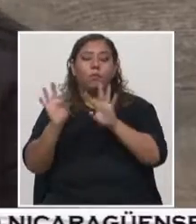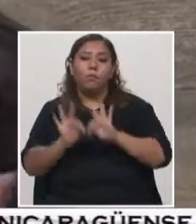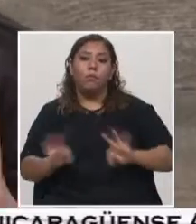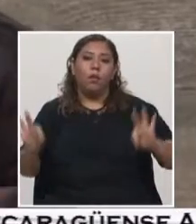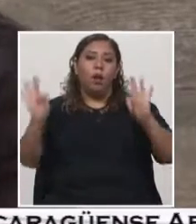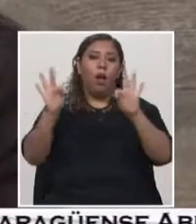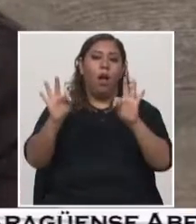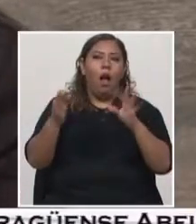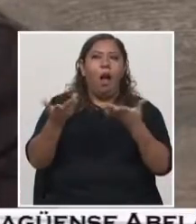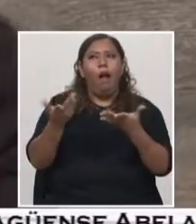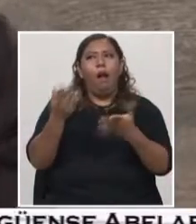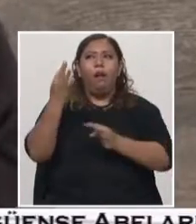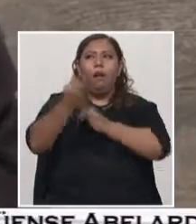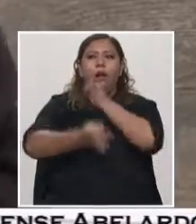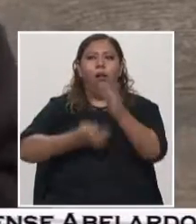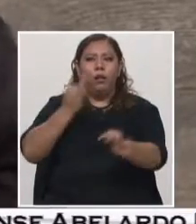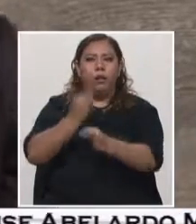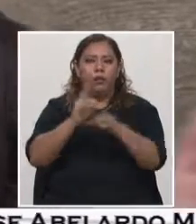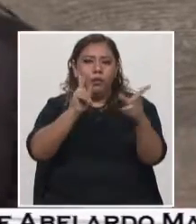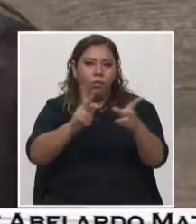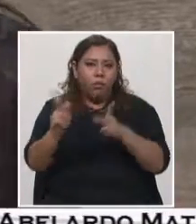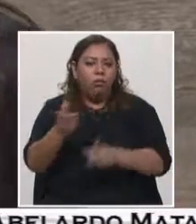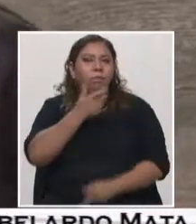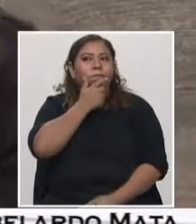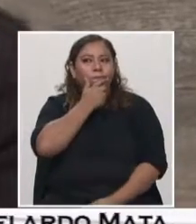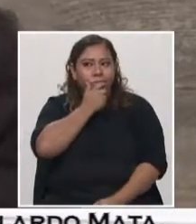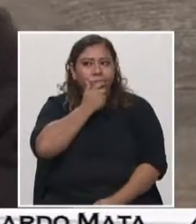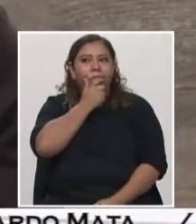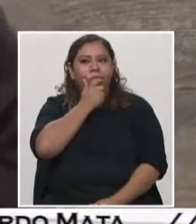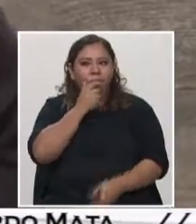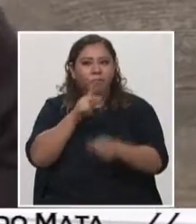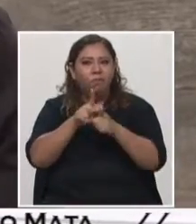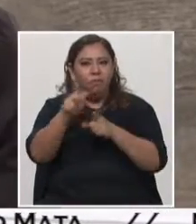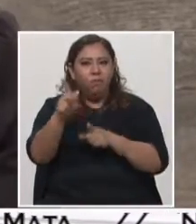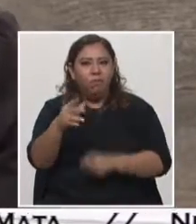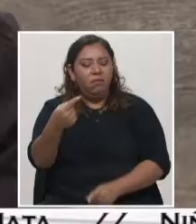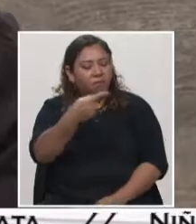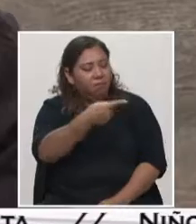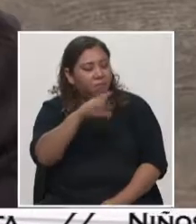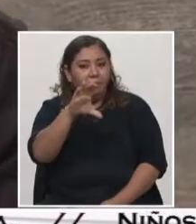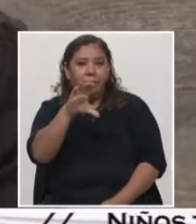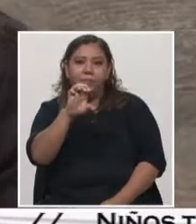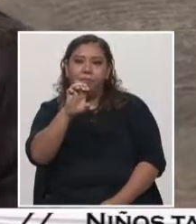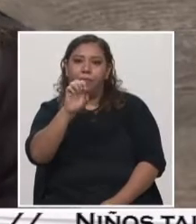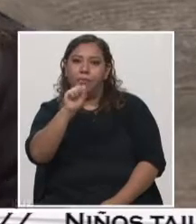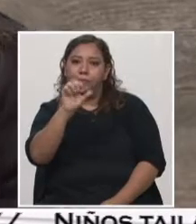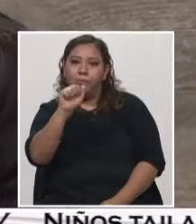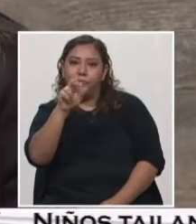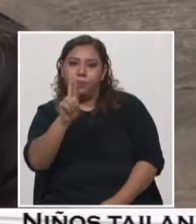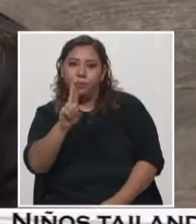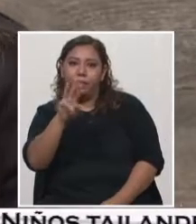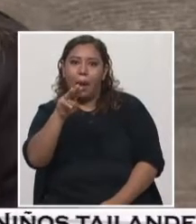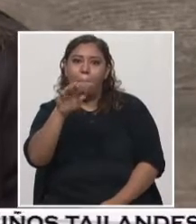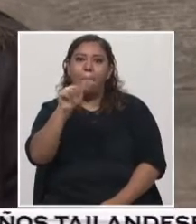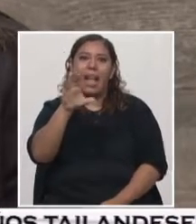pero por ejemplo, tengo el ejemplo con don César Macías, él pertenece al Cuerpo de Bomberos y tenemos varios estudiantes del Cuerpo de